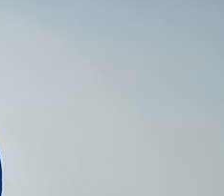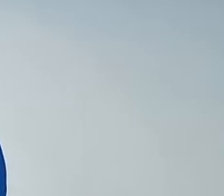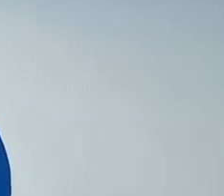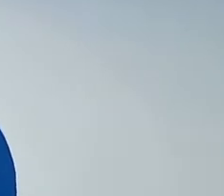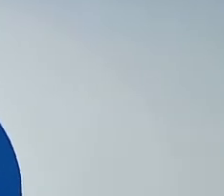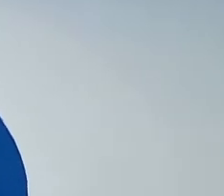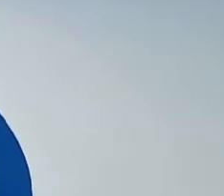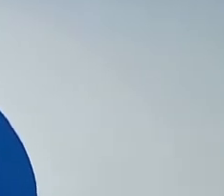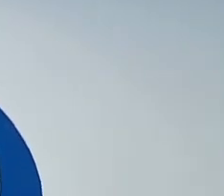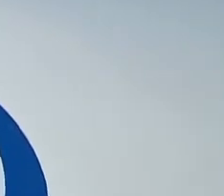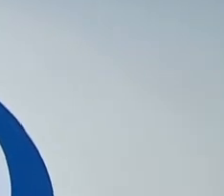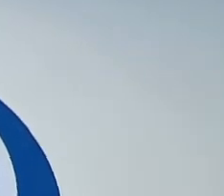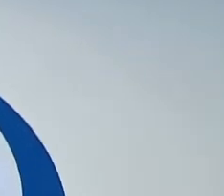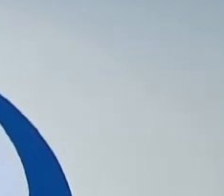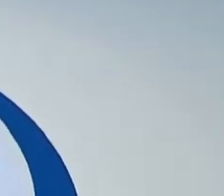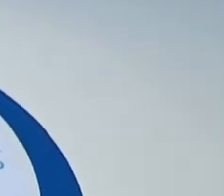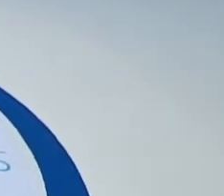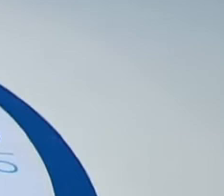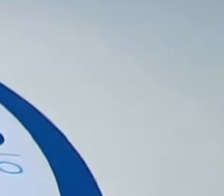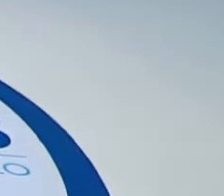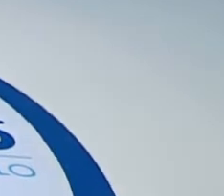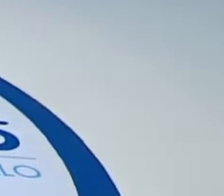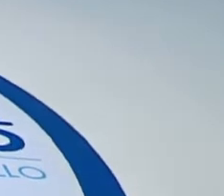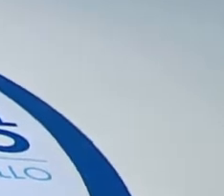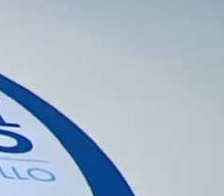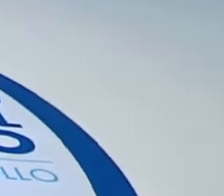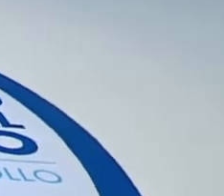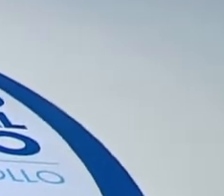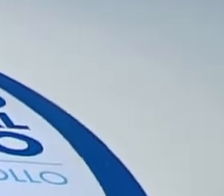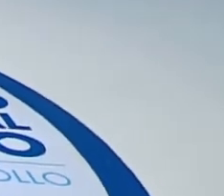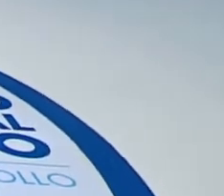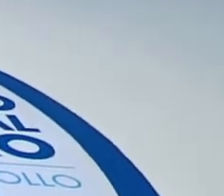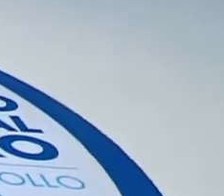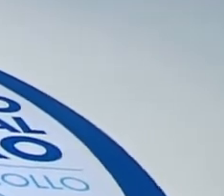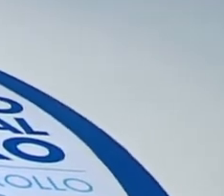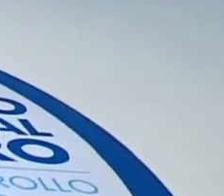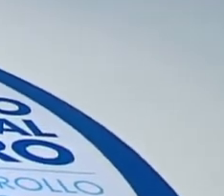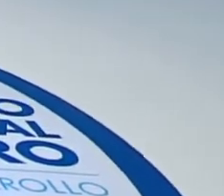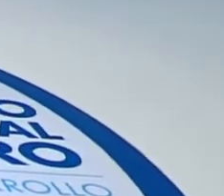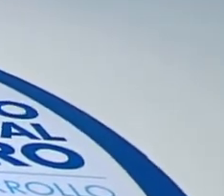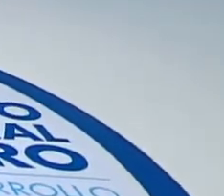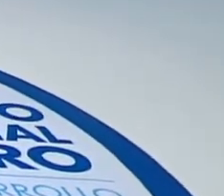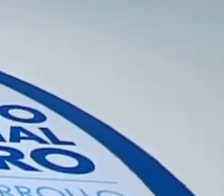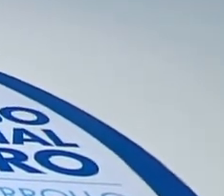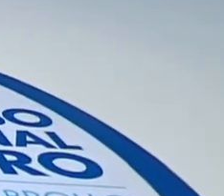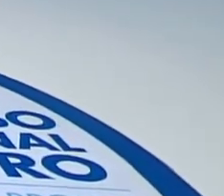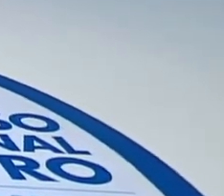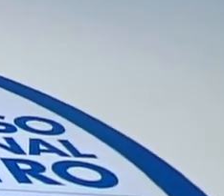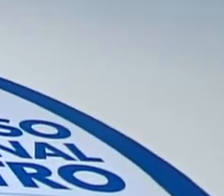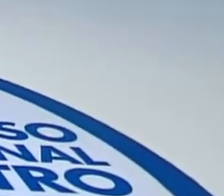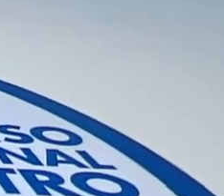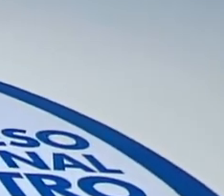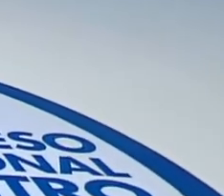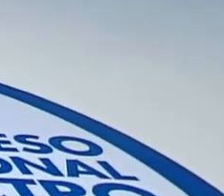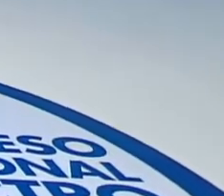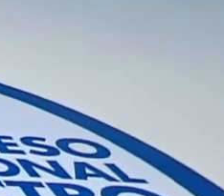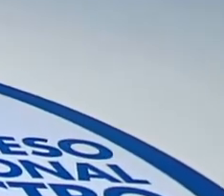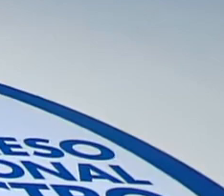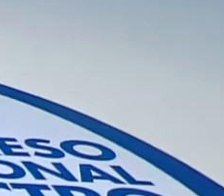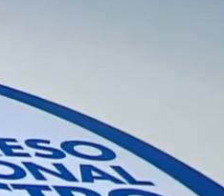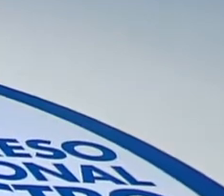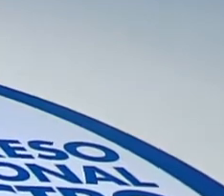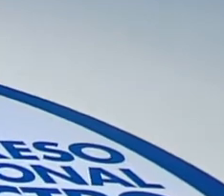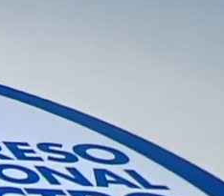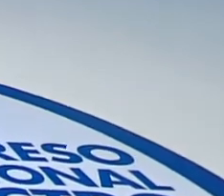Pues bien, hace tres años nos imaginábamos cómo